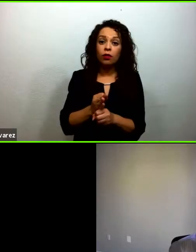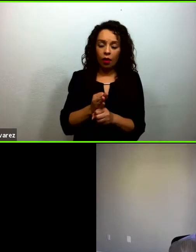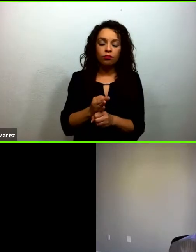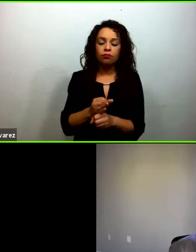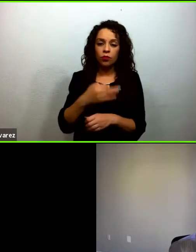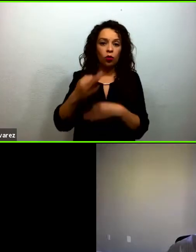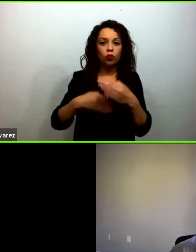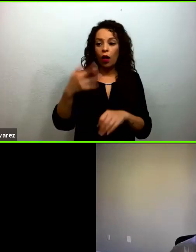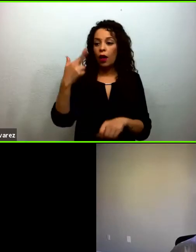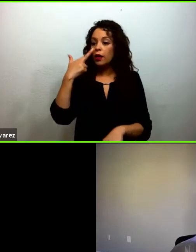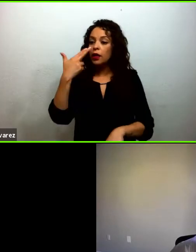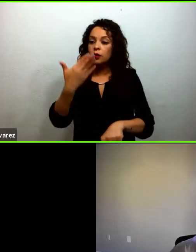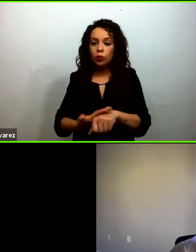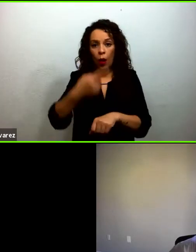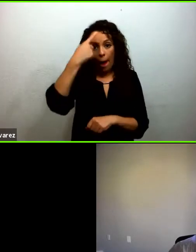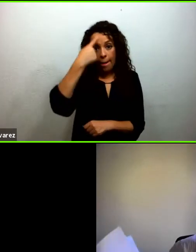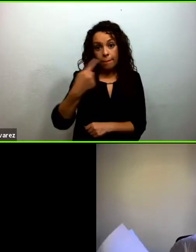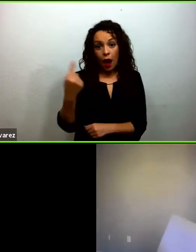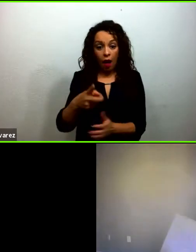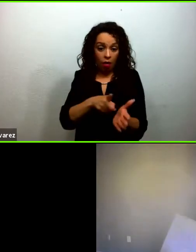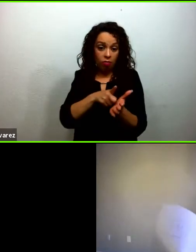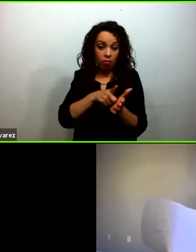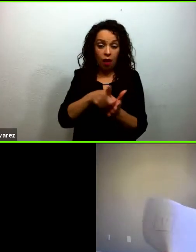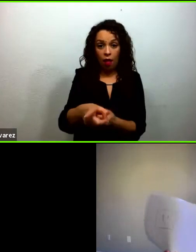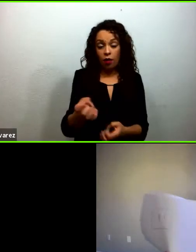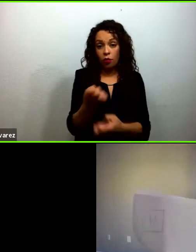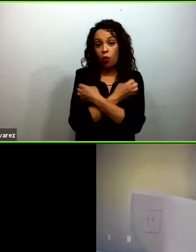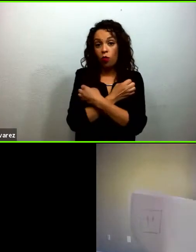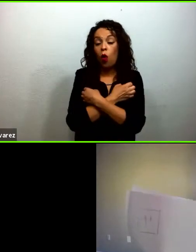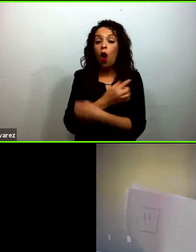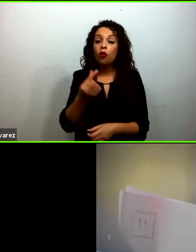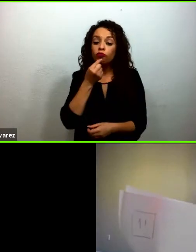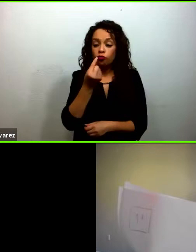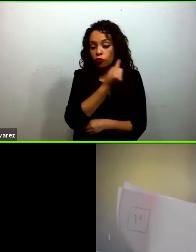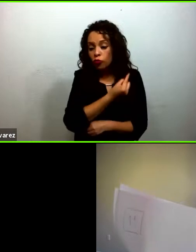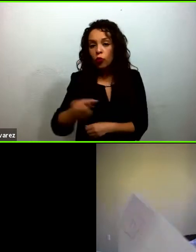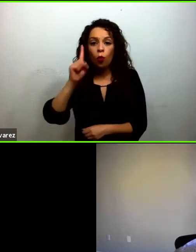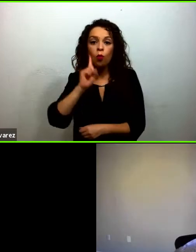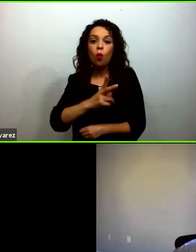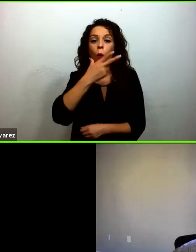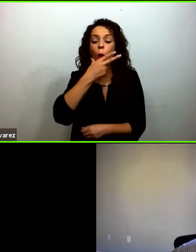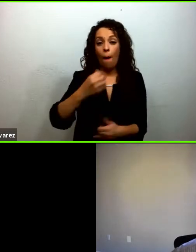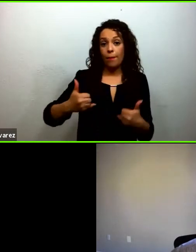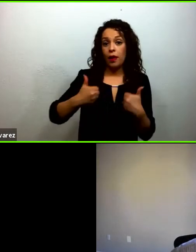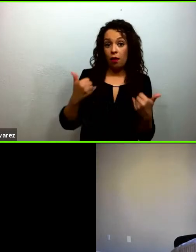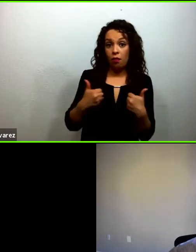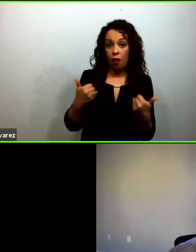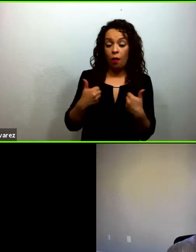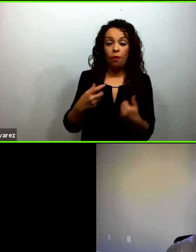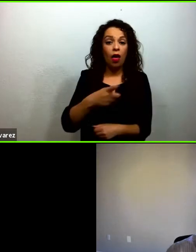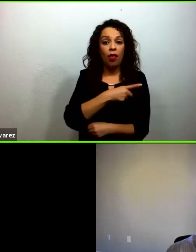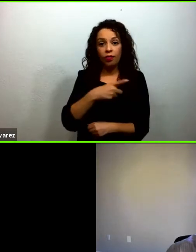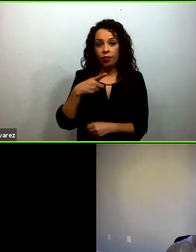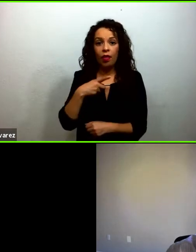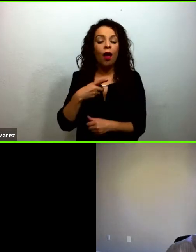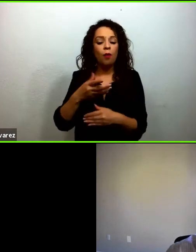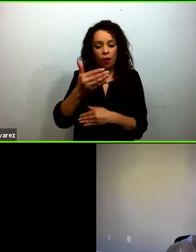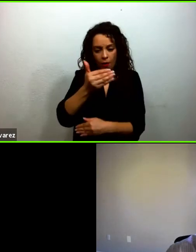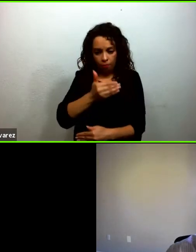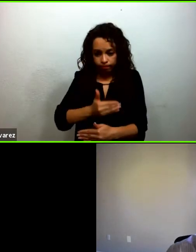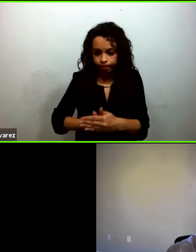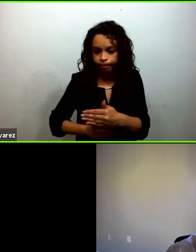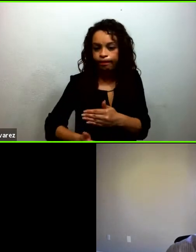educación de las niñas, niños y jóvenes y para que nadie quede atrás. En esta primera intervención me quedo y este es el principio